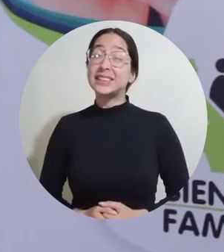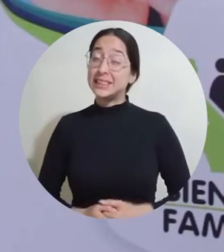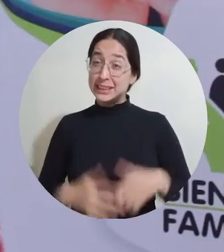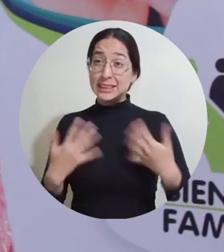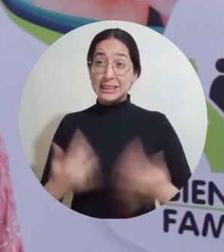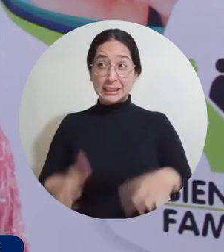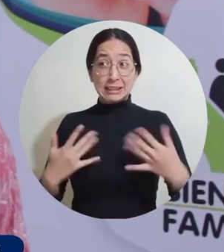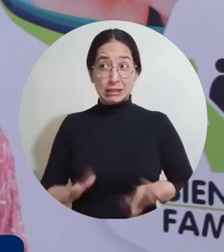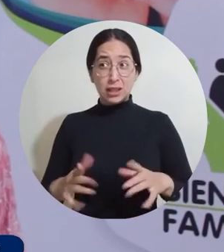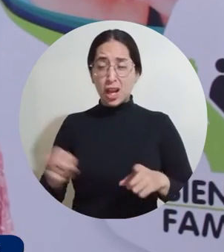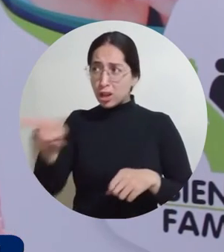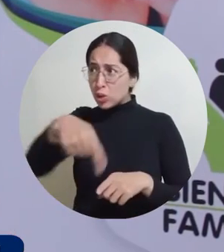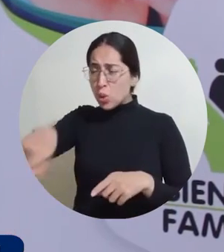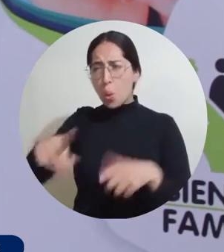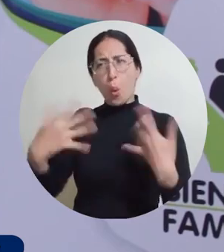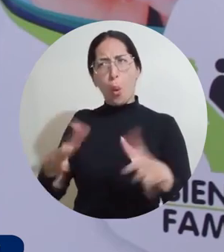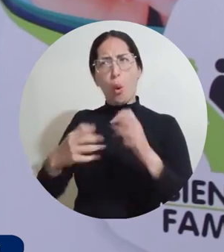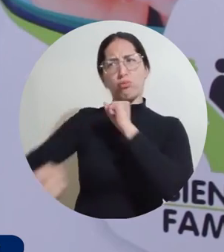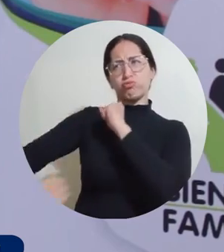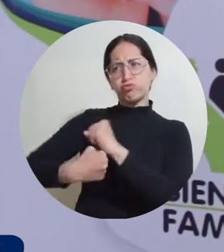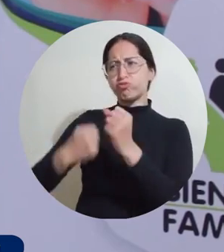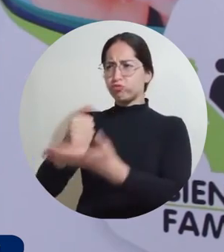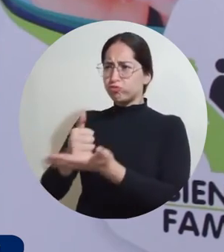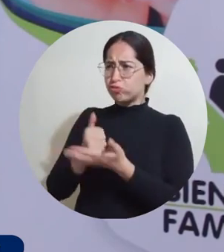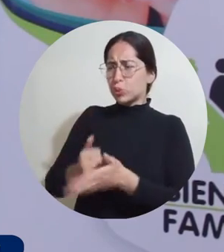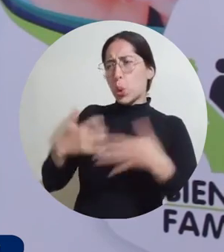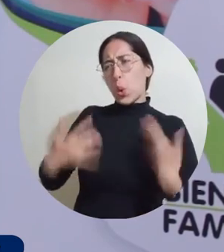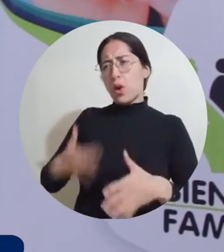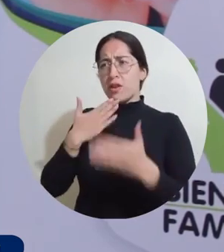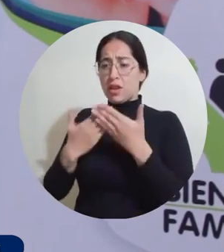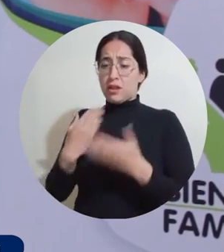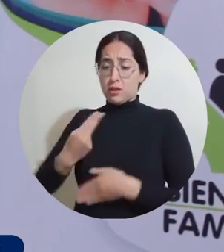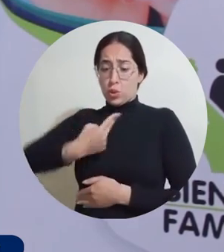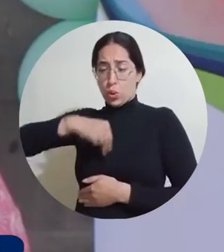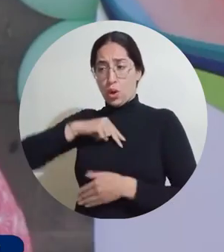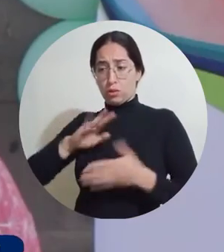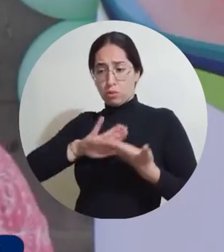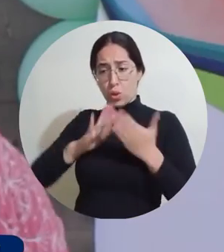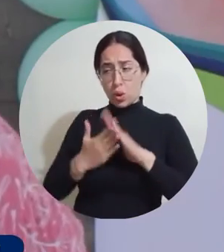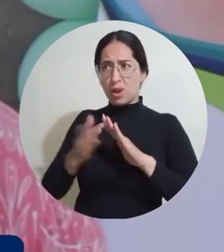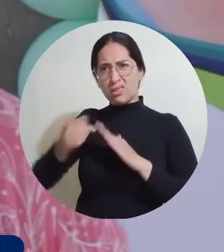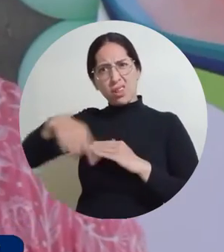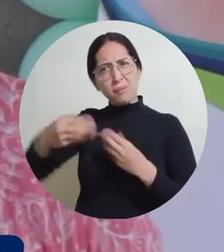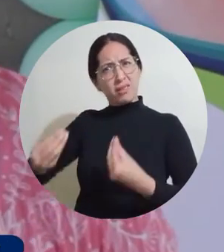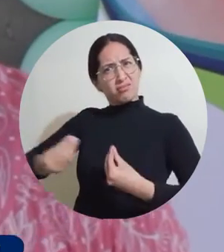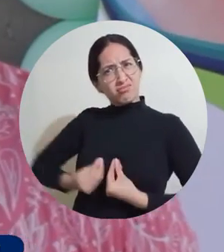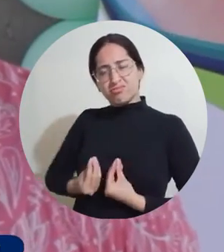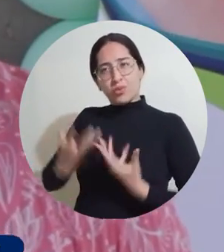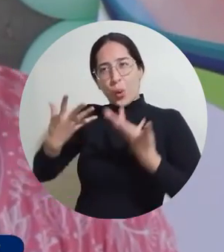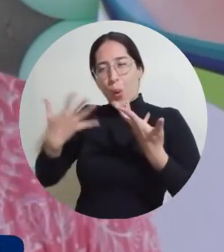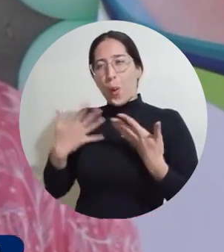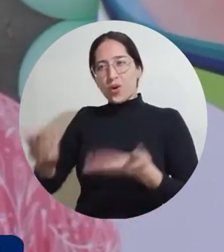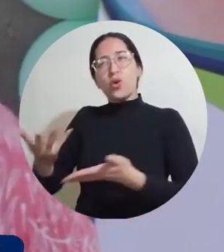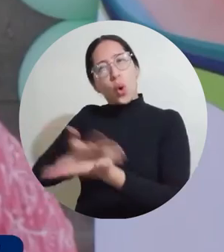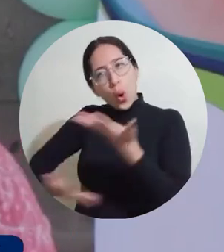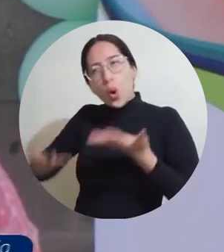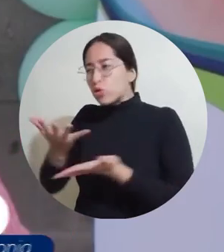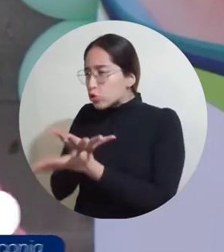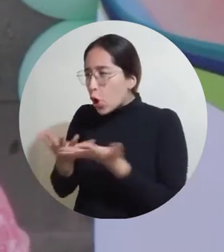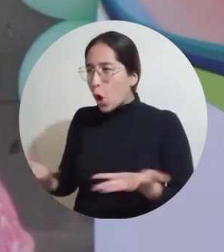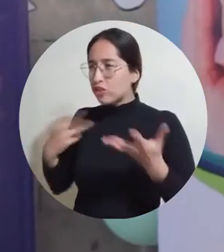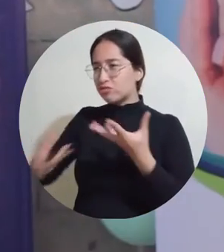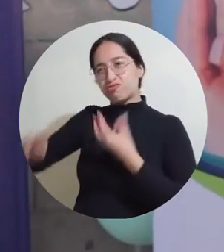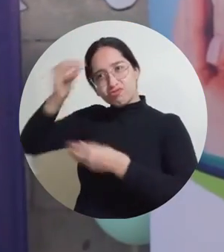Ha sido, han sido de gran ayuda, de gran apoyo para nosotros como comunidad. He aprendido cosas y espero seguir